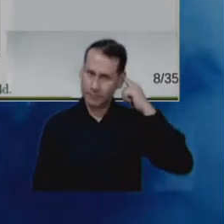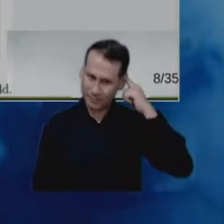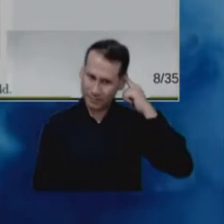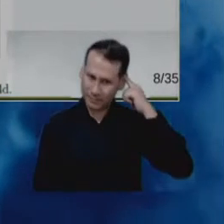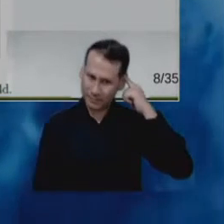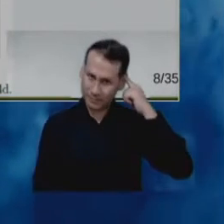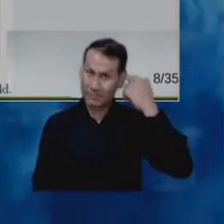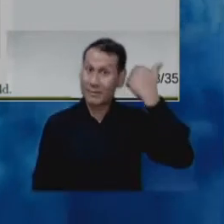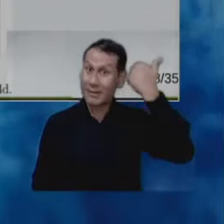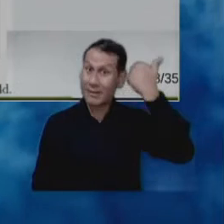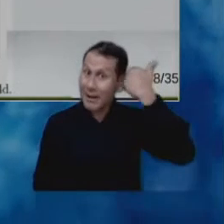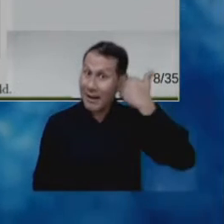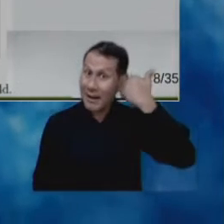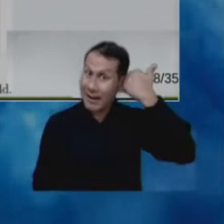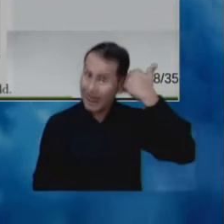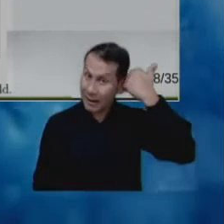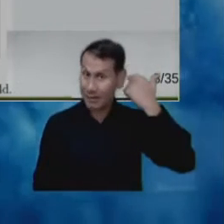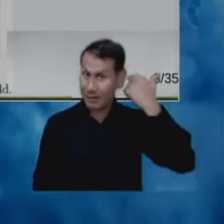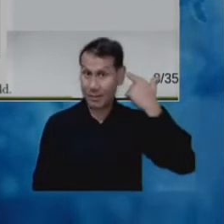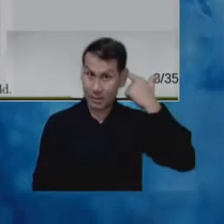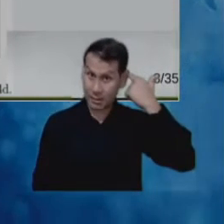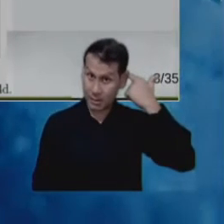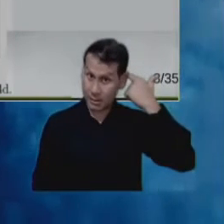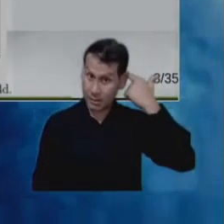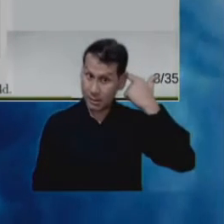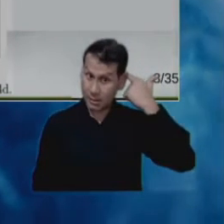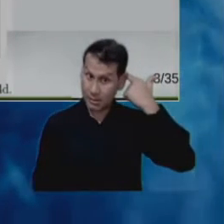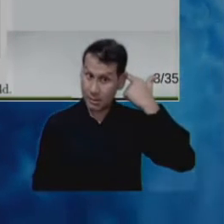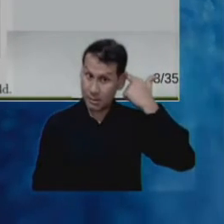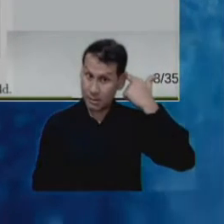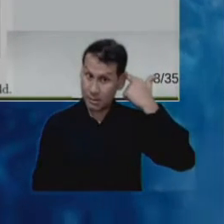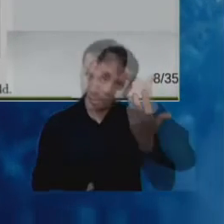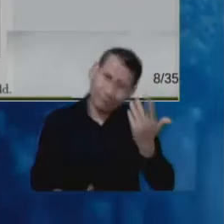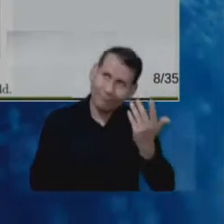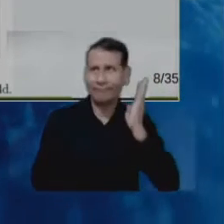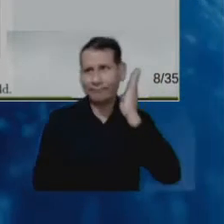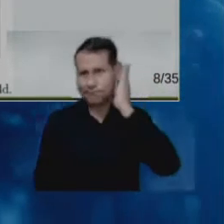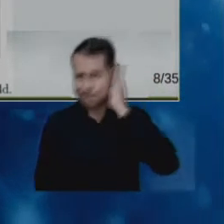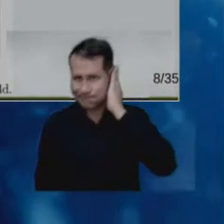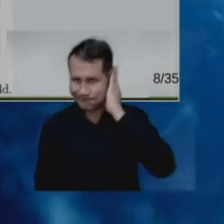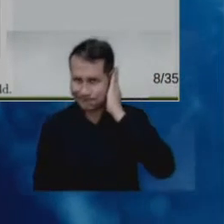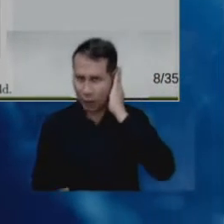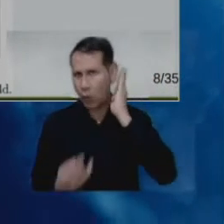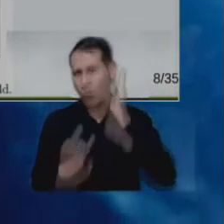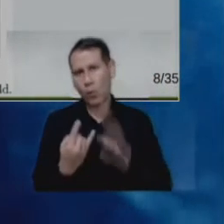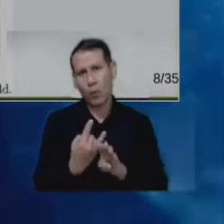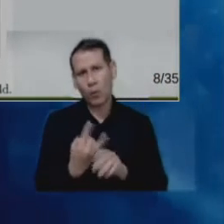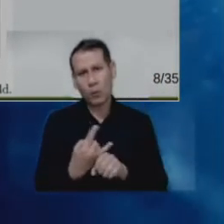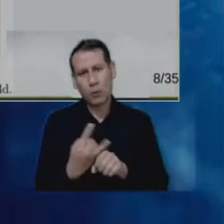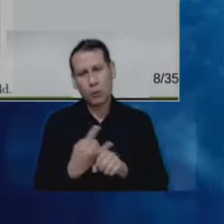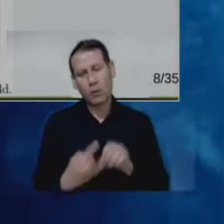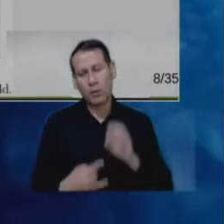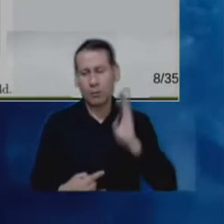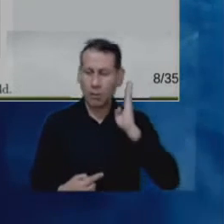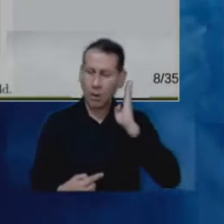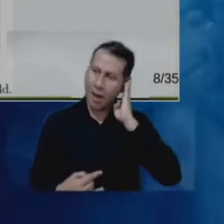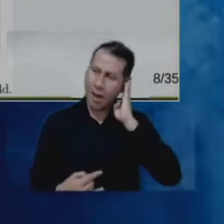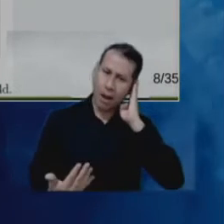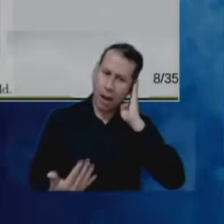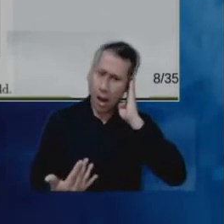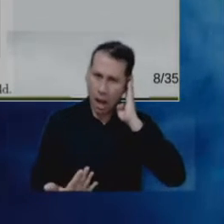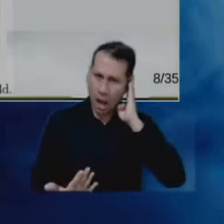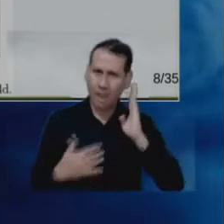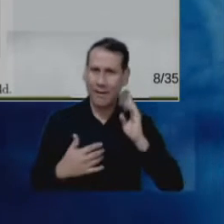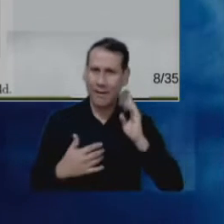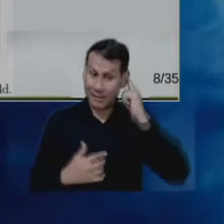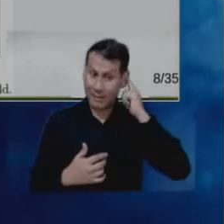la oreja es la más alta como es de esperarse dado que es la zona más próxima al terminal móvil. Sin embargo, los niveles en este